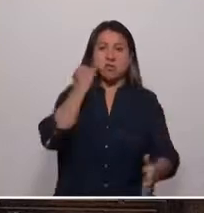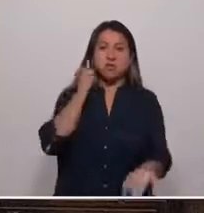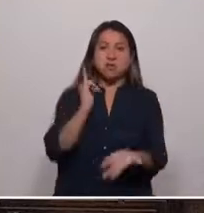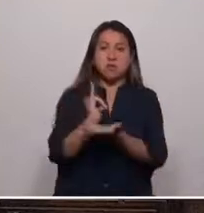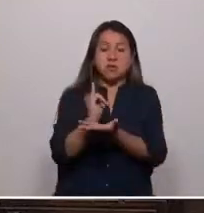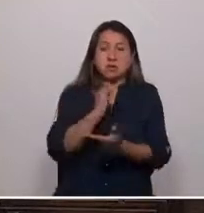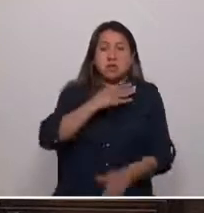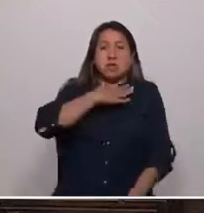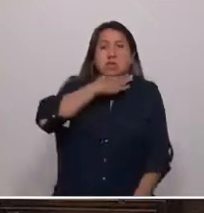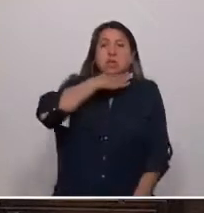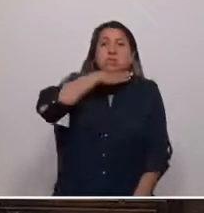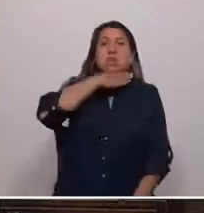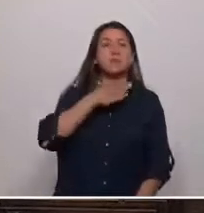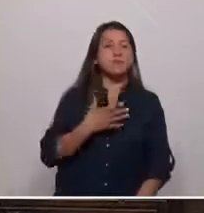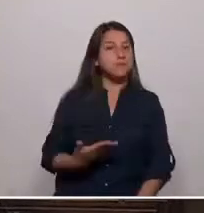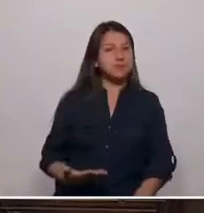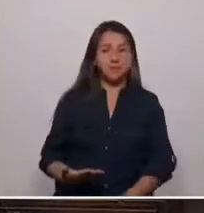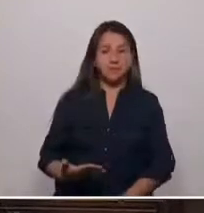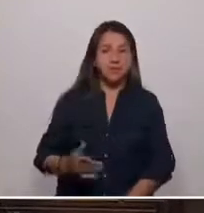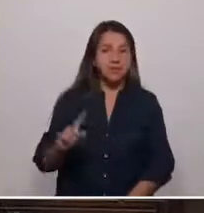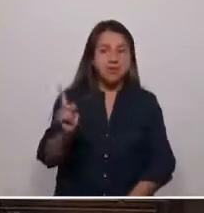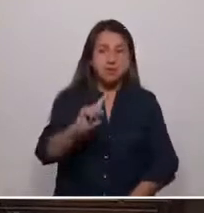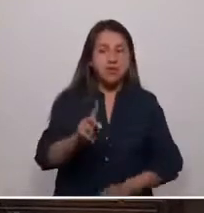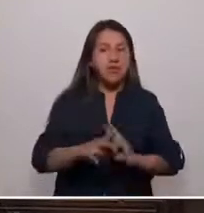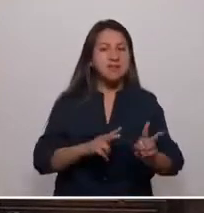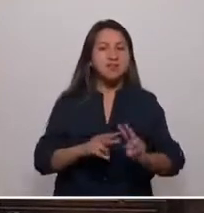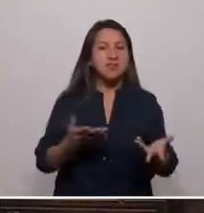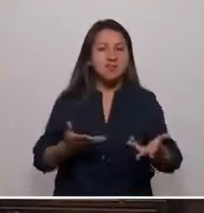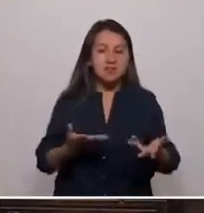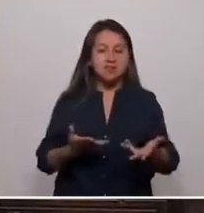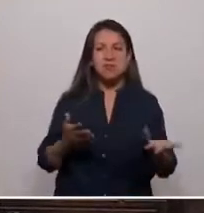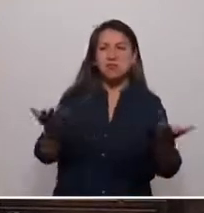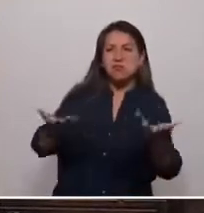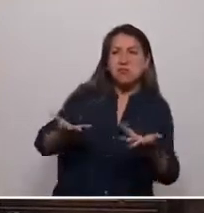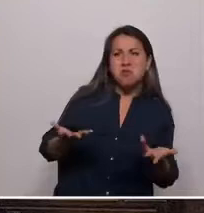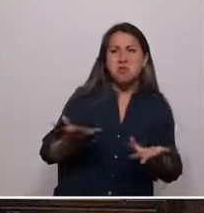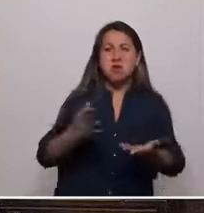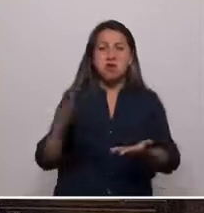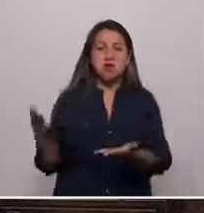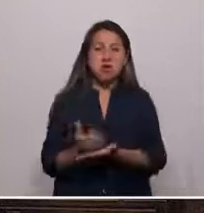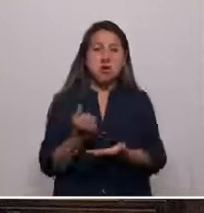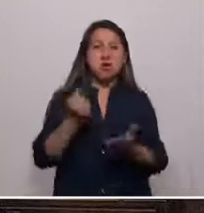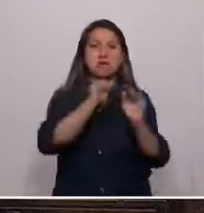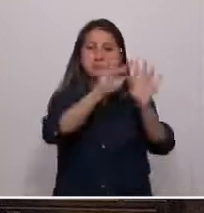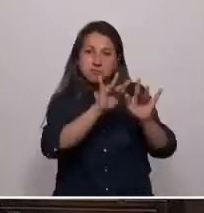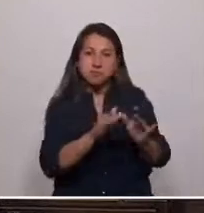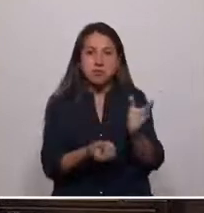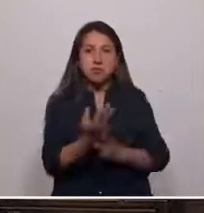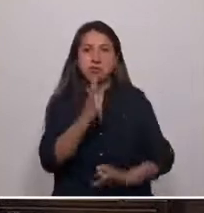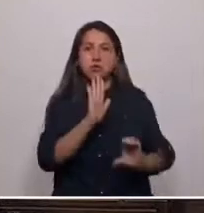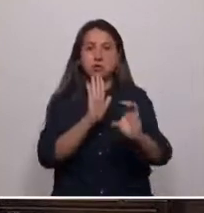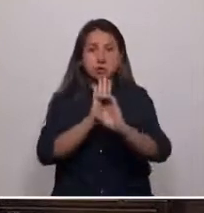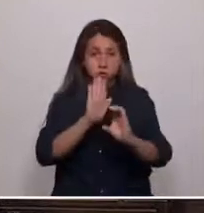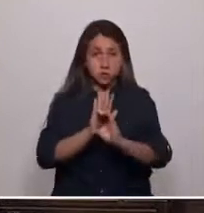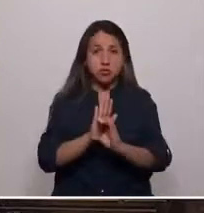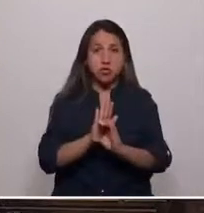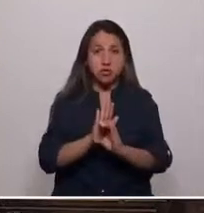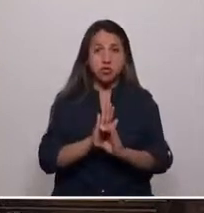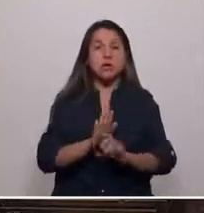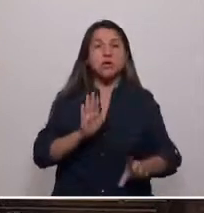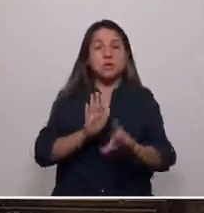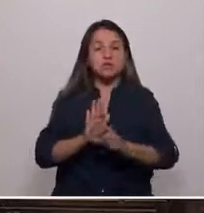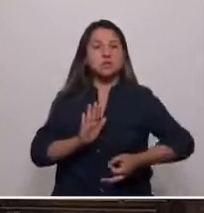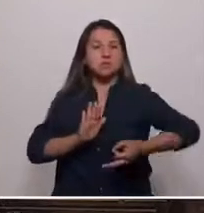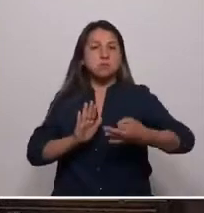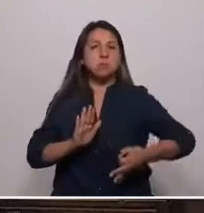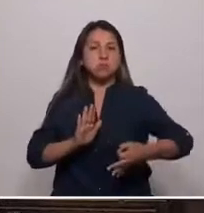No se trató, muy probablemente, de buscar la forma de llegar a la redacción de una constitución que fuera legítima